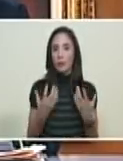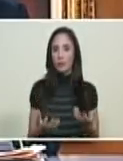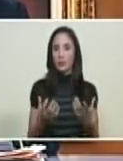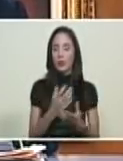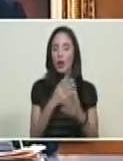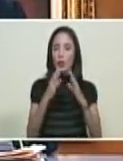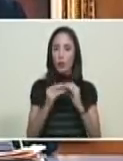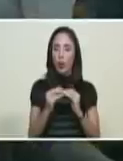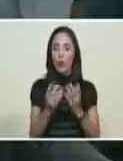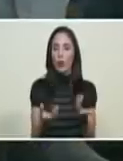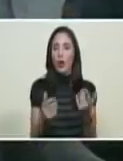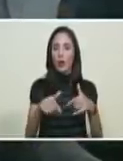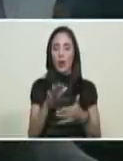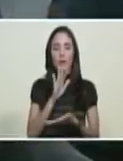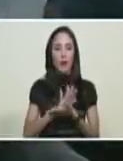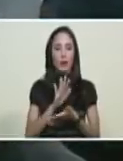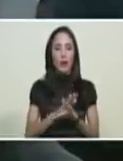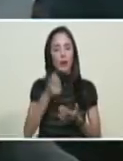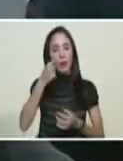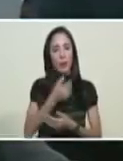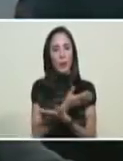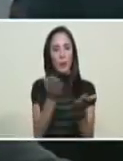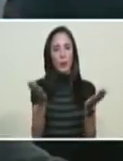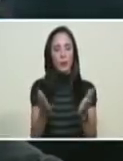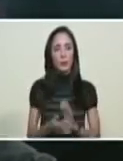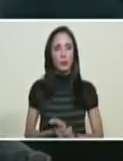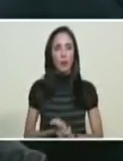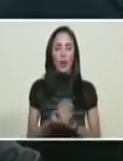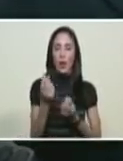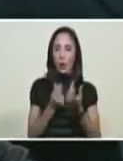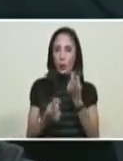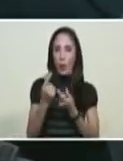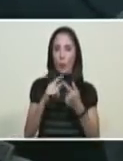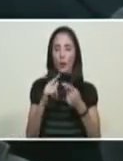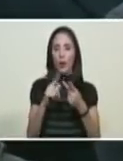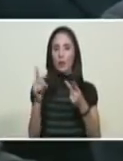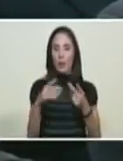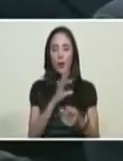un estado de prosperidad económica y social.